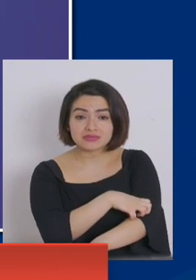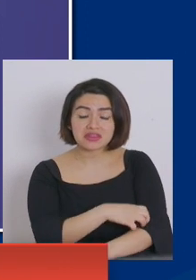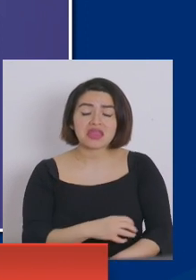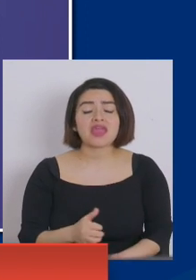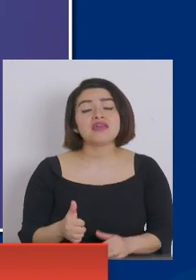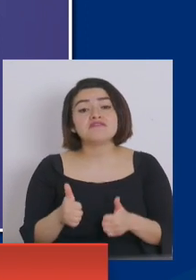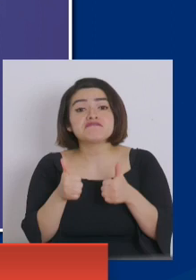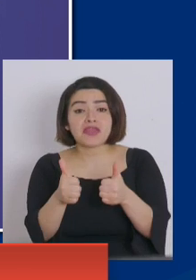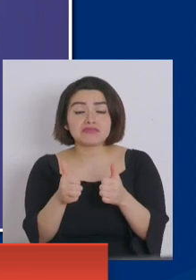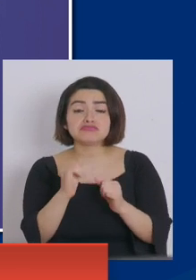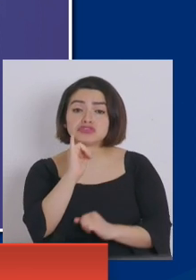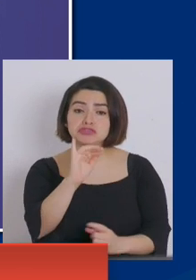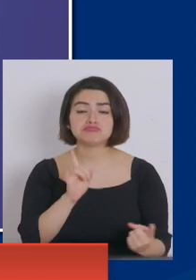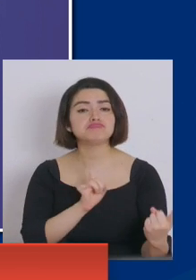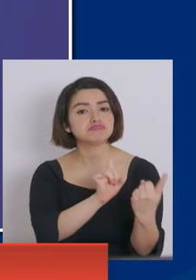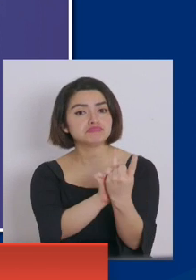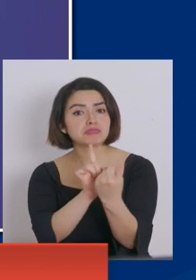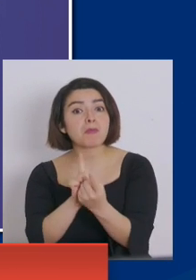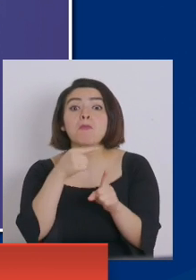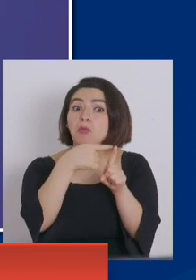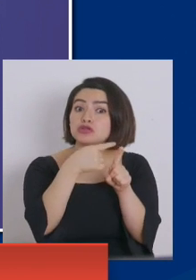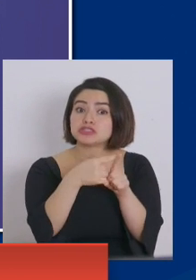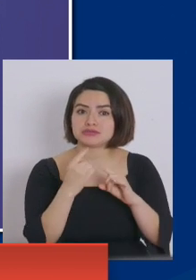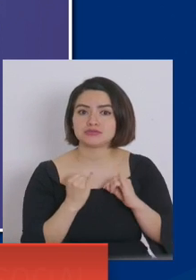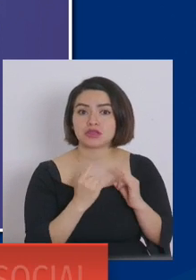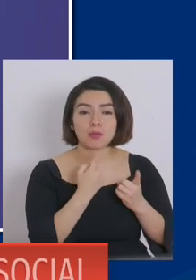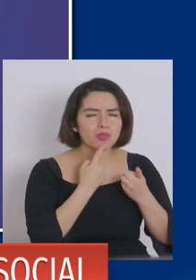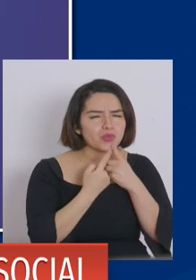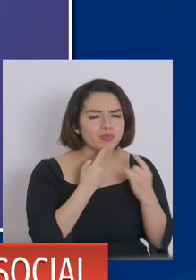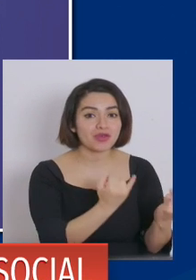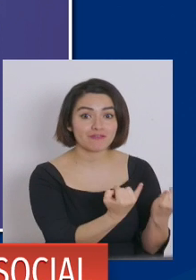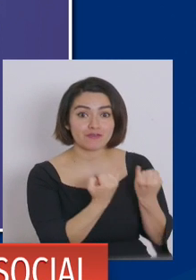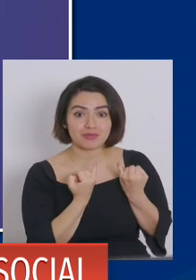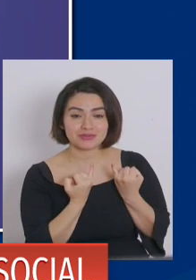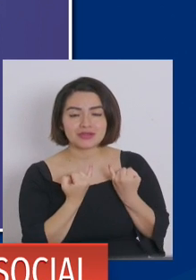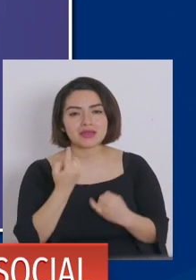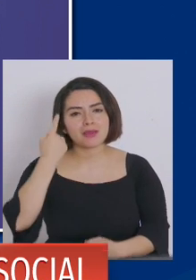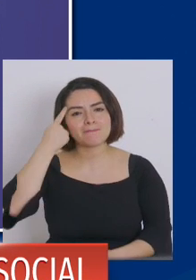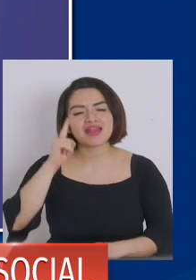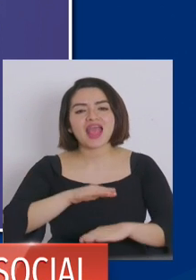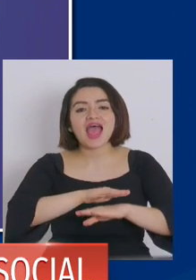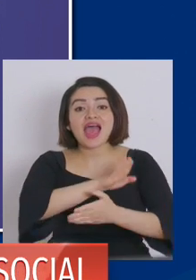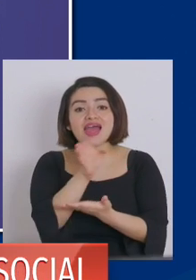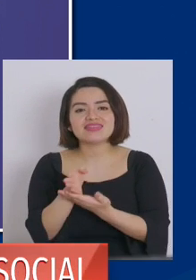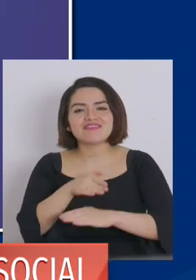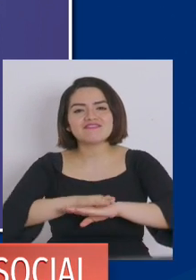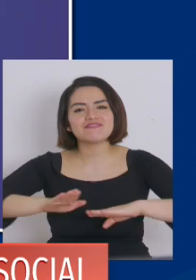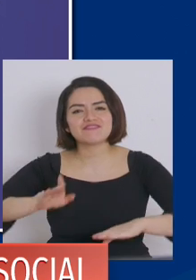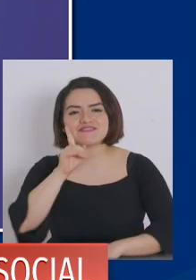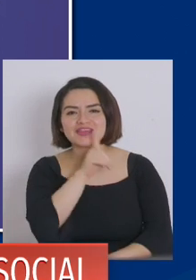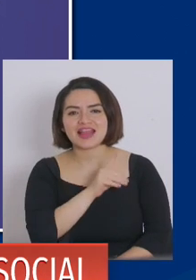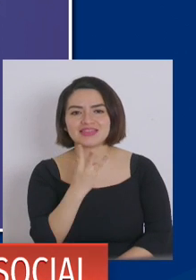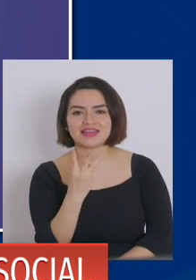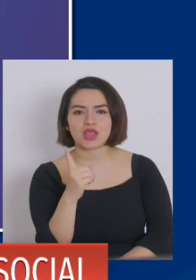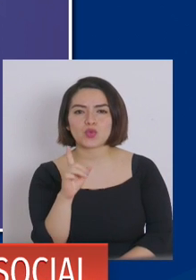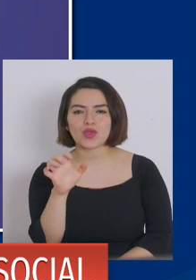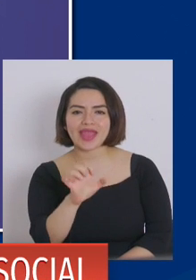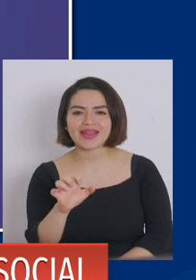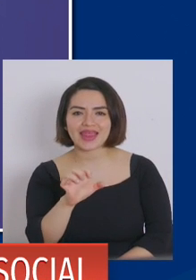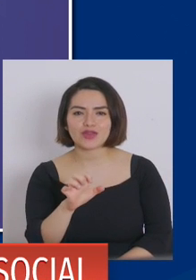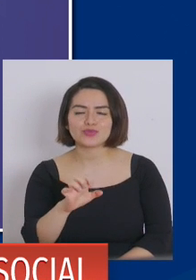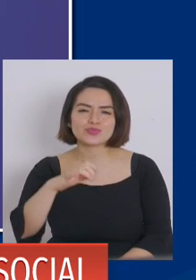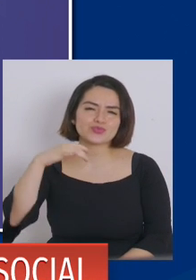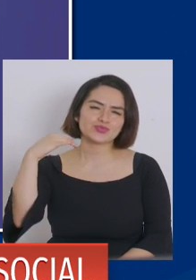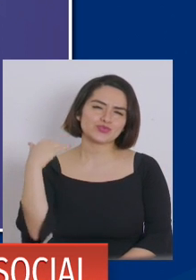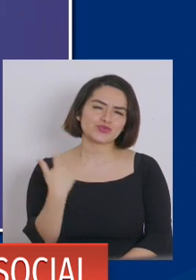hemos tenido un levantamiento bastante positivo a nivel nacional, este finaliza el 31 de enero y es fundamental